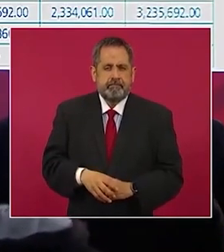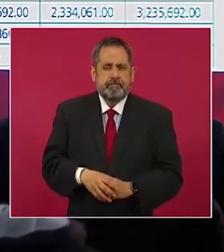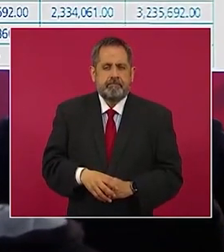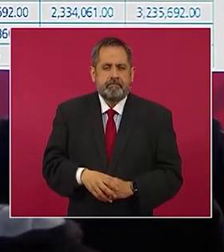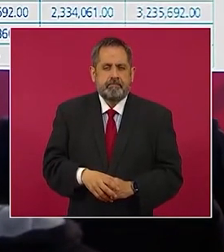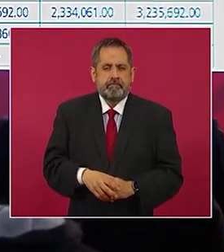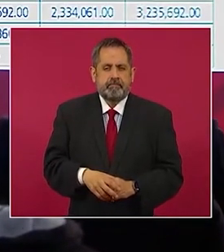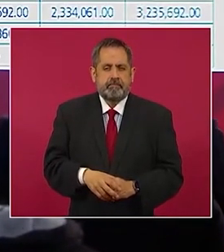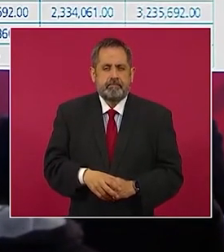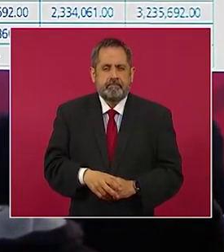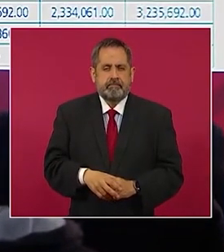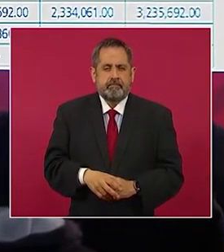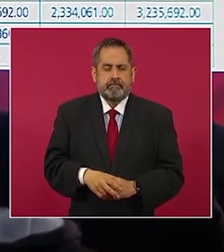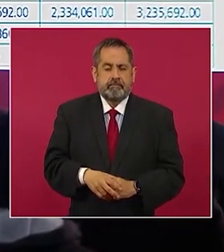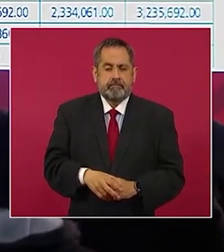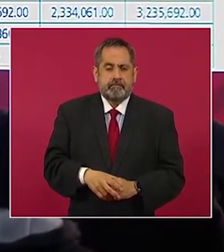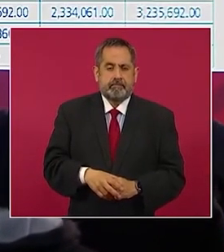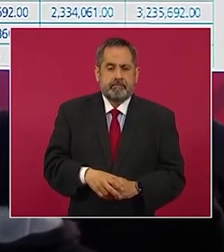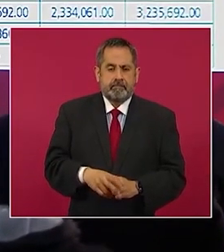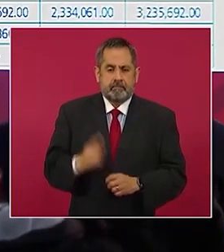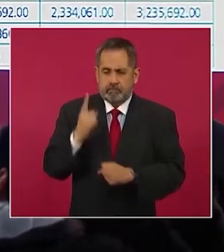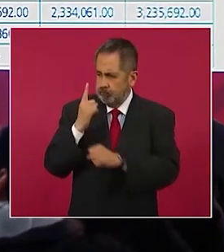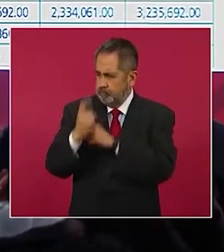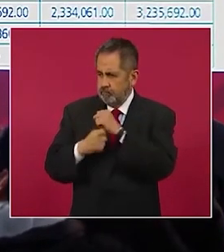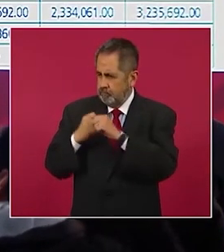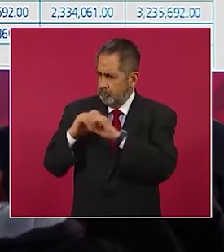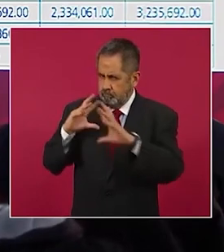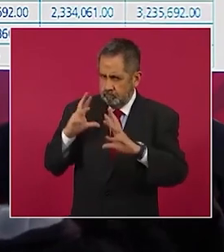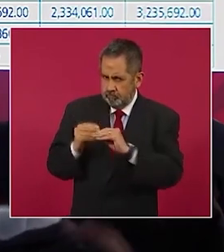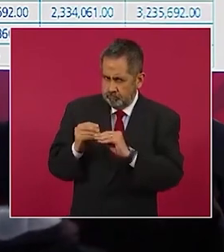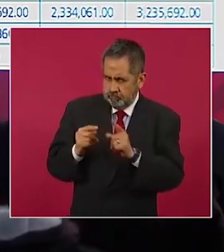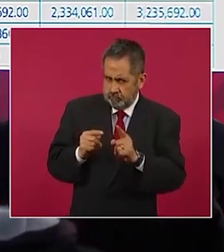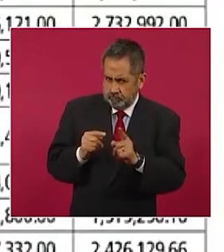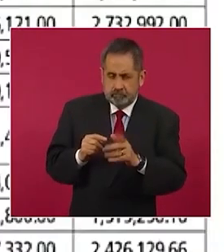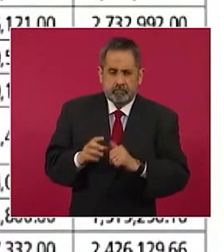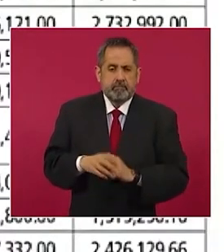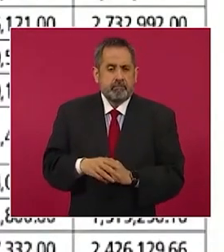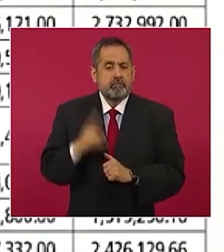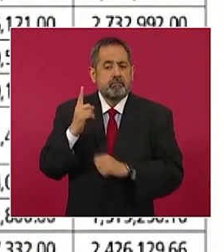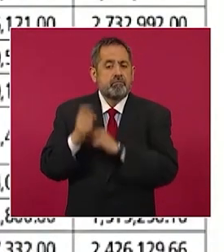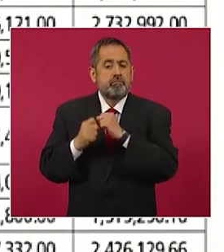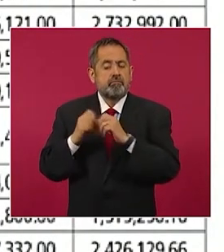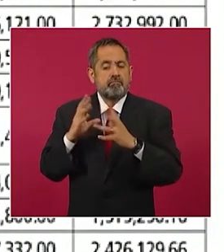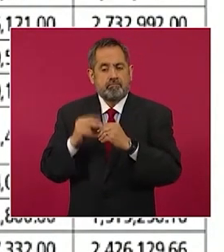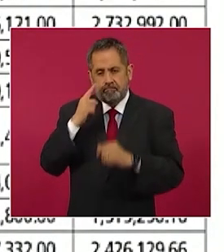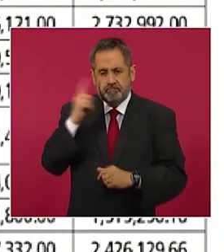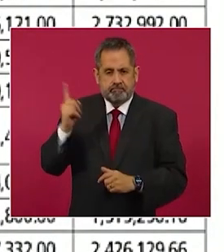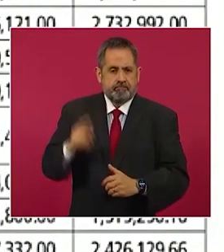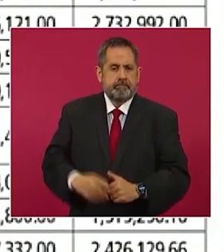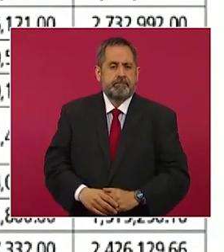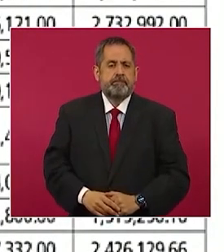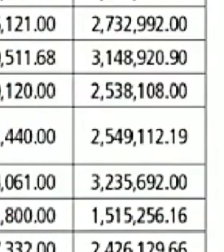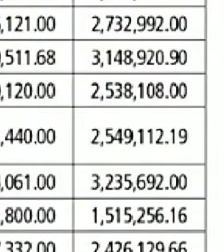esto es al año, cuatro millones trescientos.